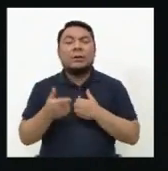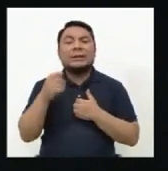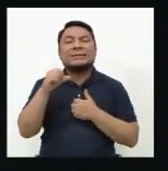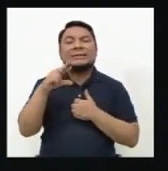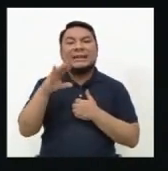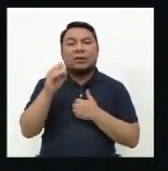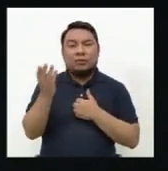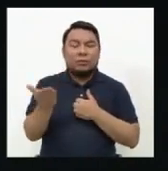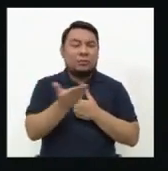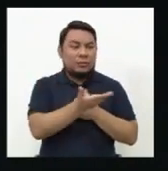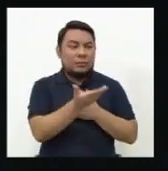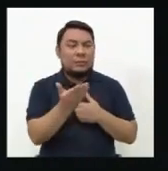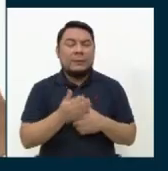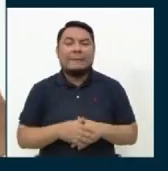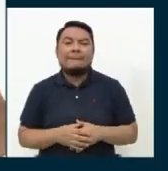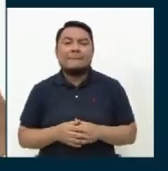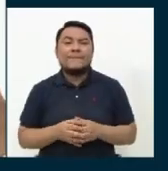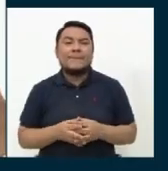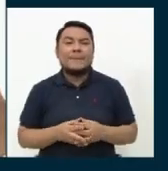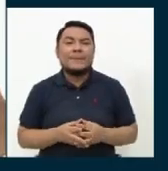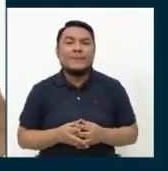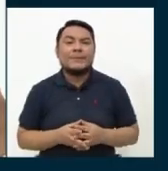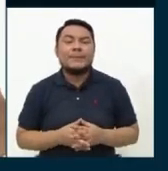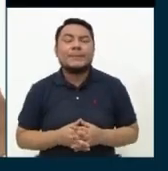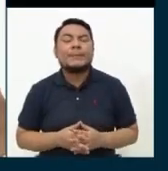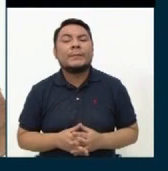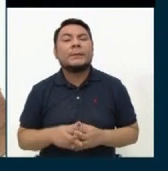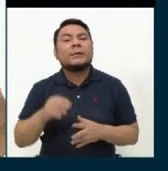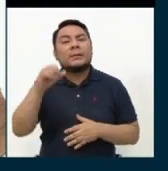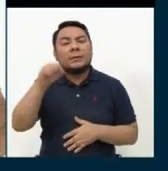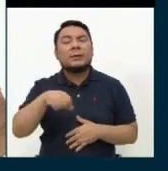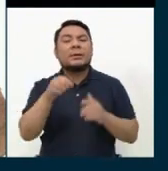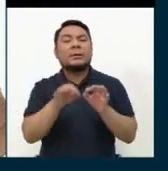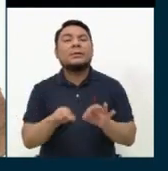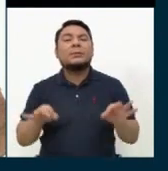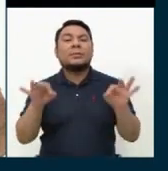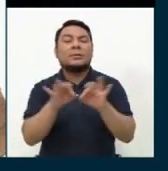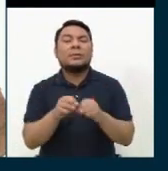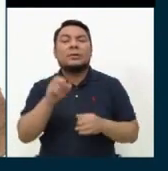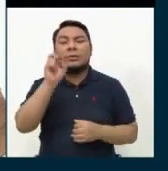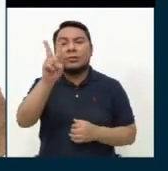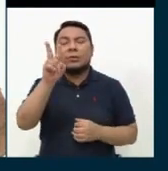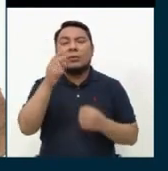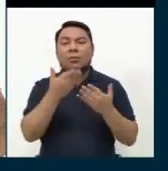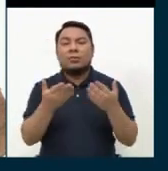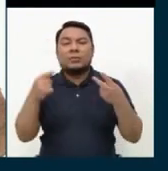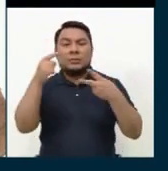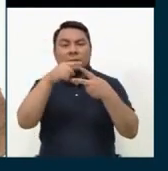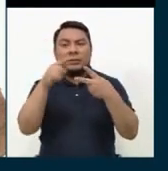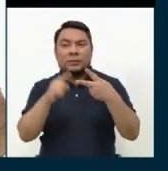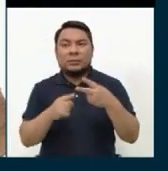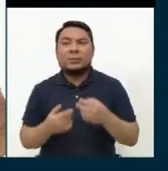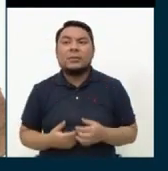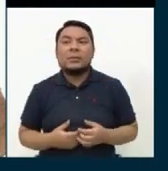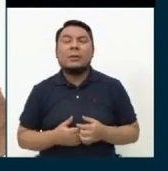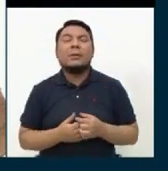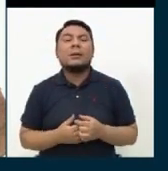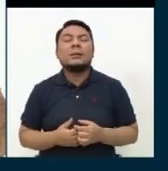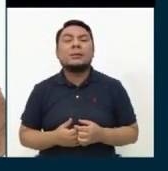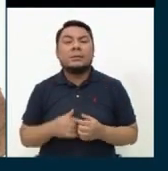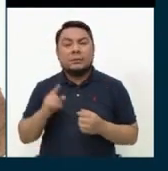Coronado. Adelante, por favor. Sí, es importante. Son dos cosas. Yendo de atrás para adelante.